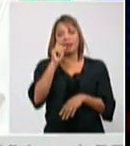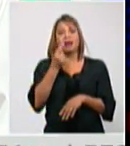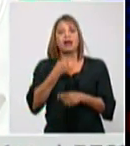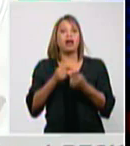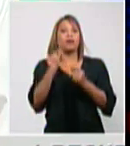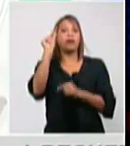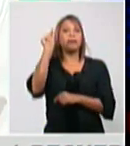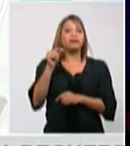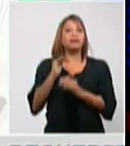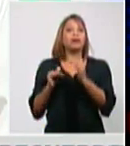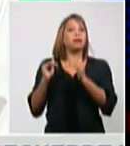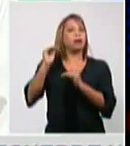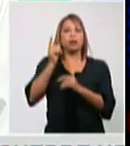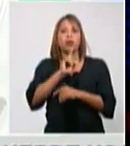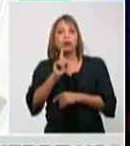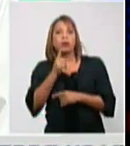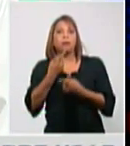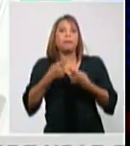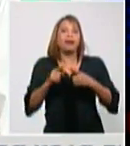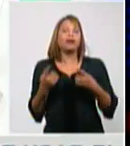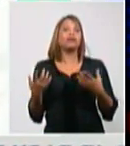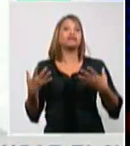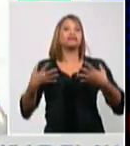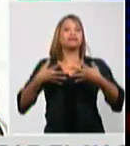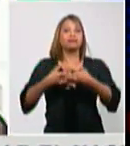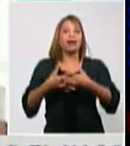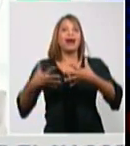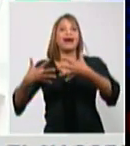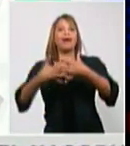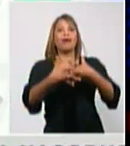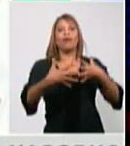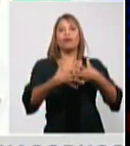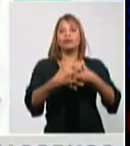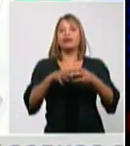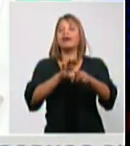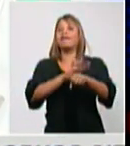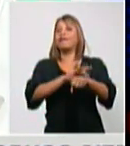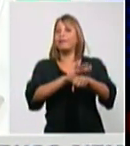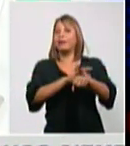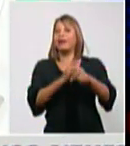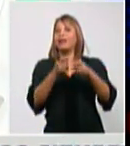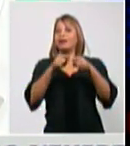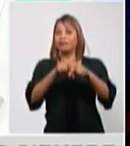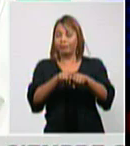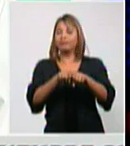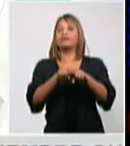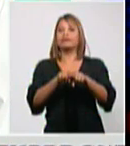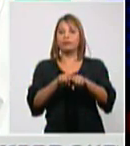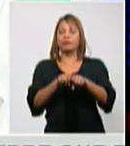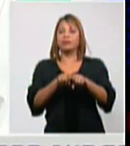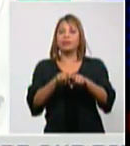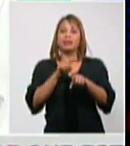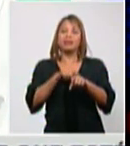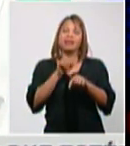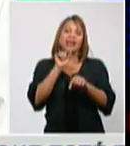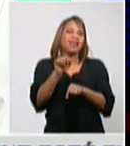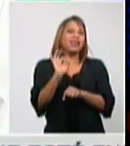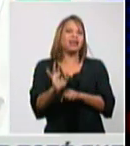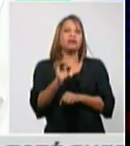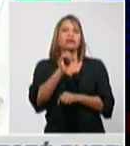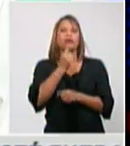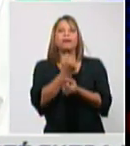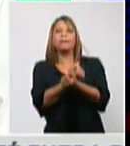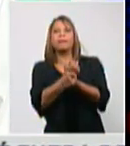la asociación con algunas comorbilidades, como lo llamamos, desde el punto de vista técnico, que son